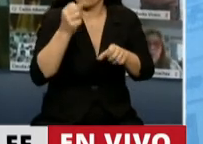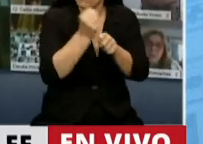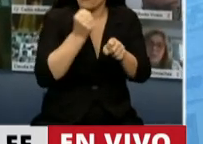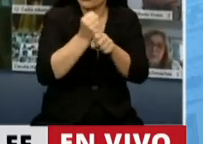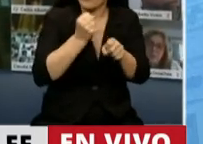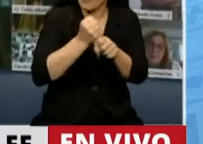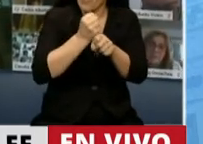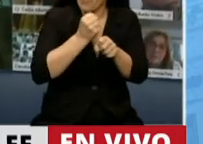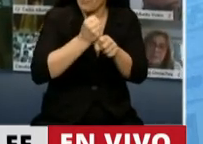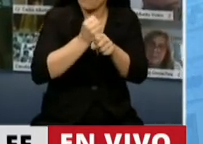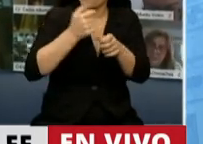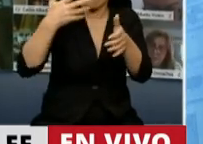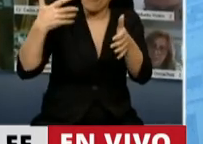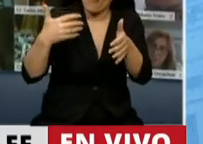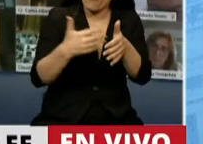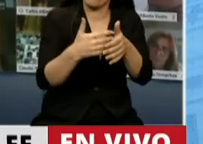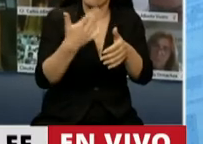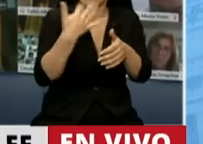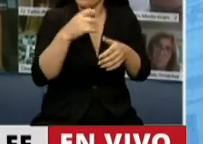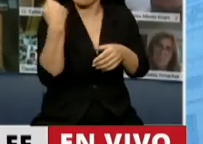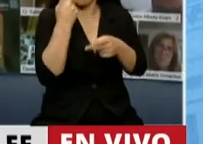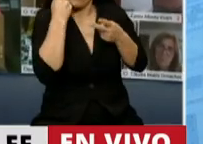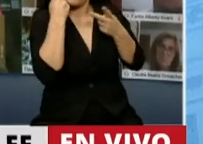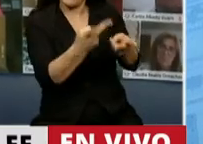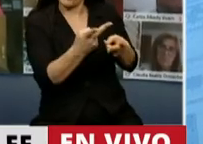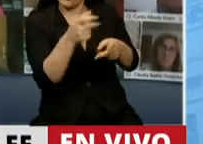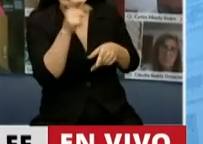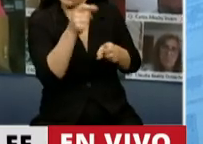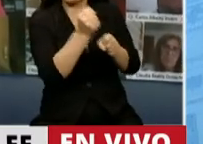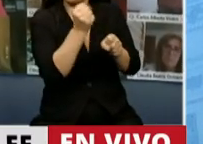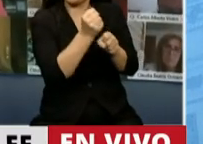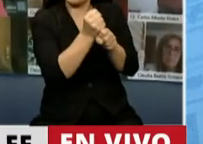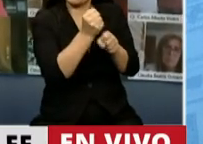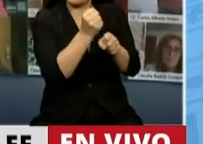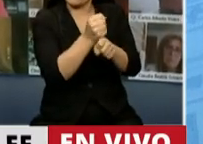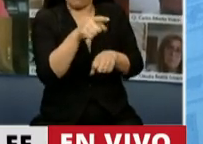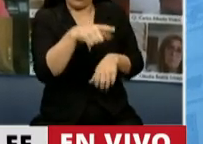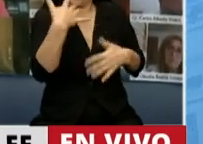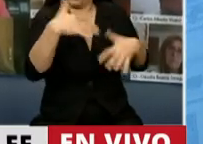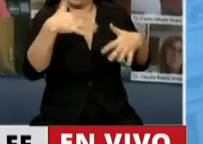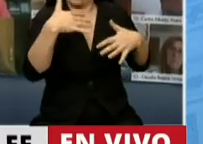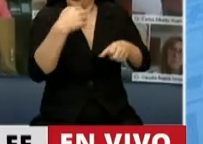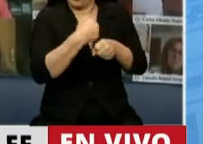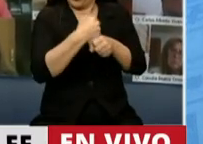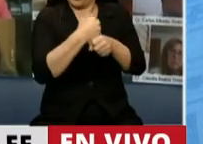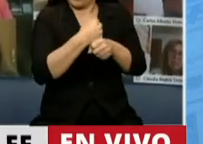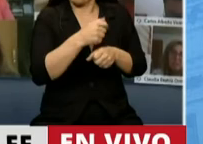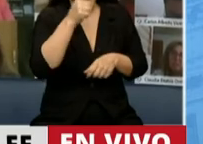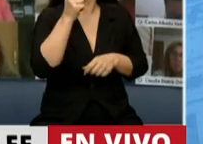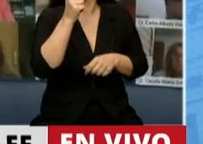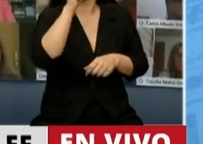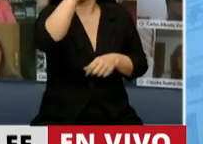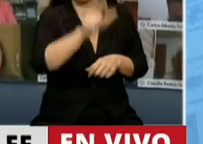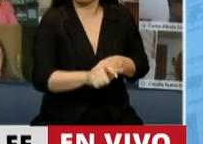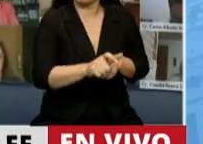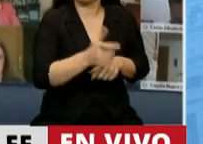que hay que reconocer, un trabajo que hay que poner en valor en la persona de Frida